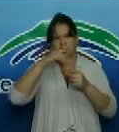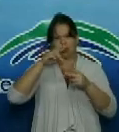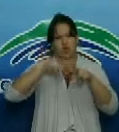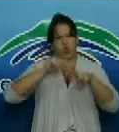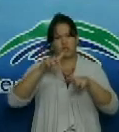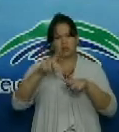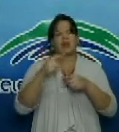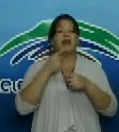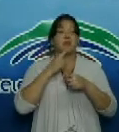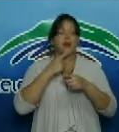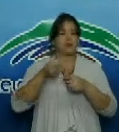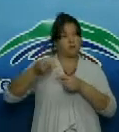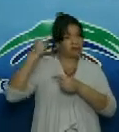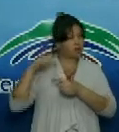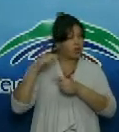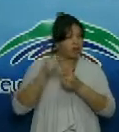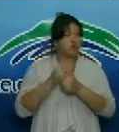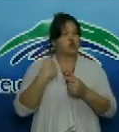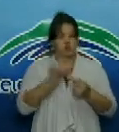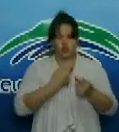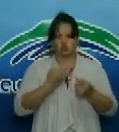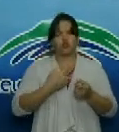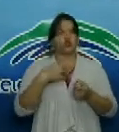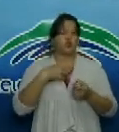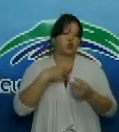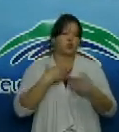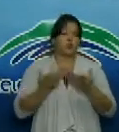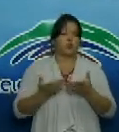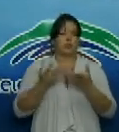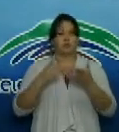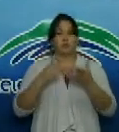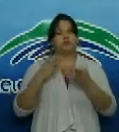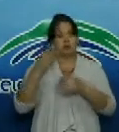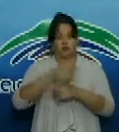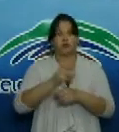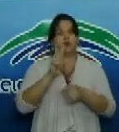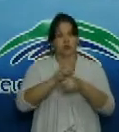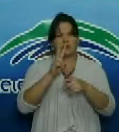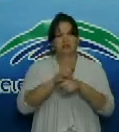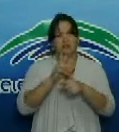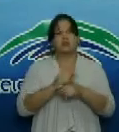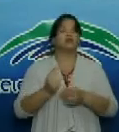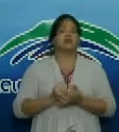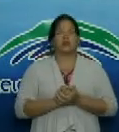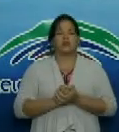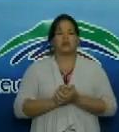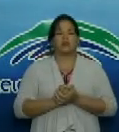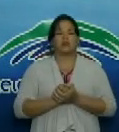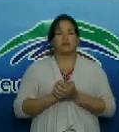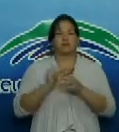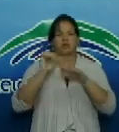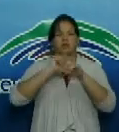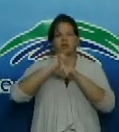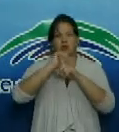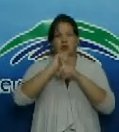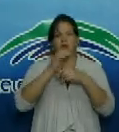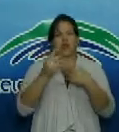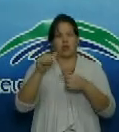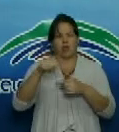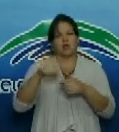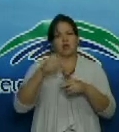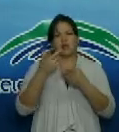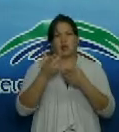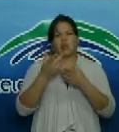viernes tuvimos la oportunidad de estar en el municipio urbano noris exactamente en el centro oriental de la república de cuba